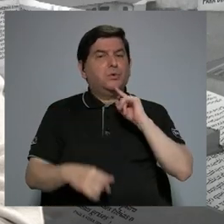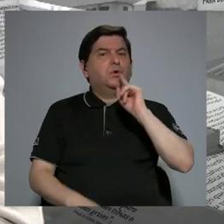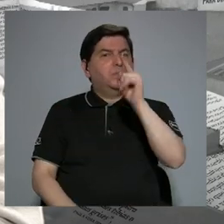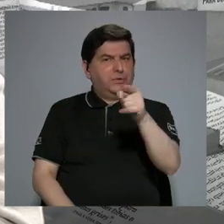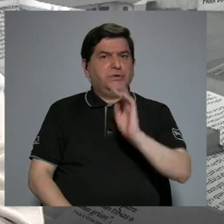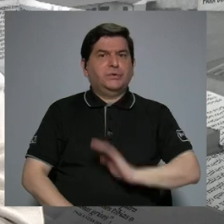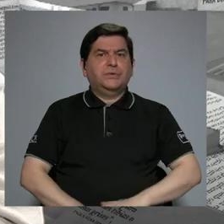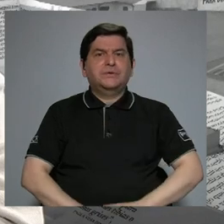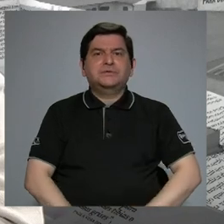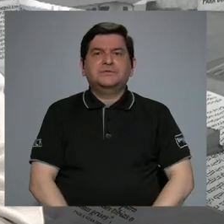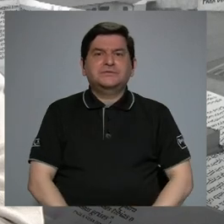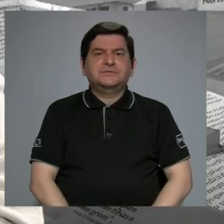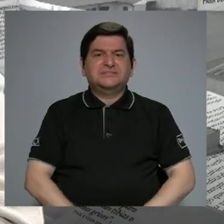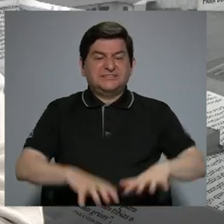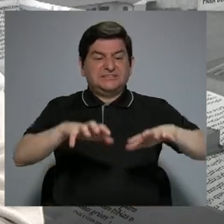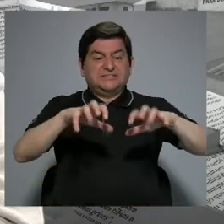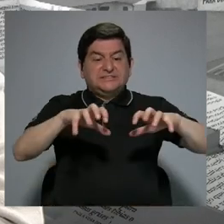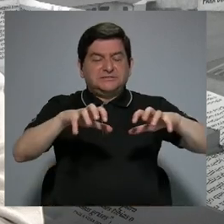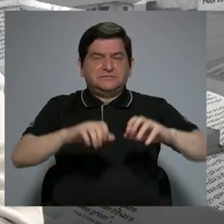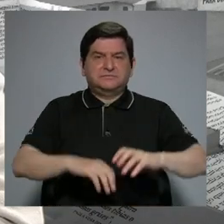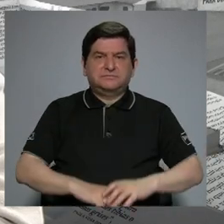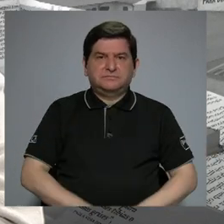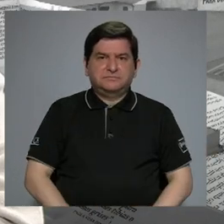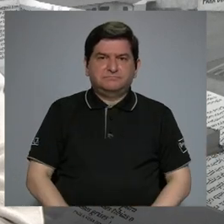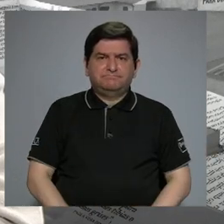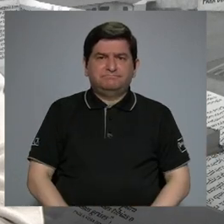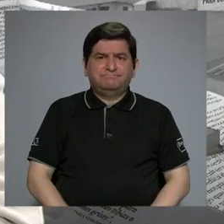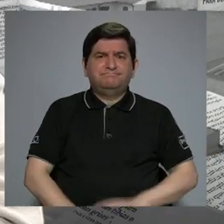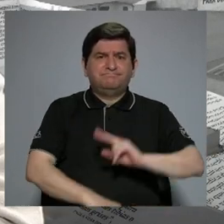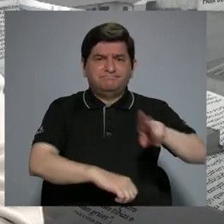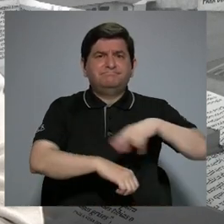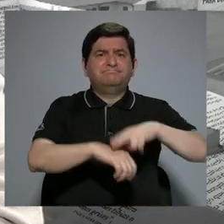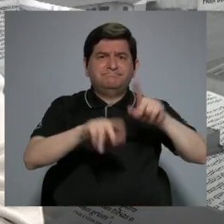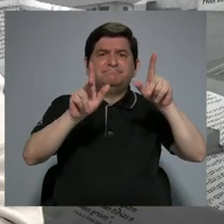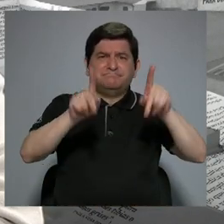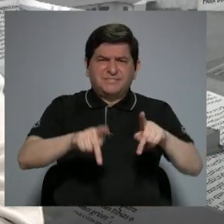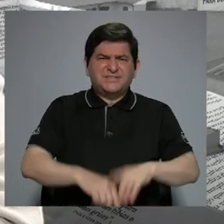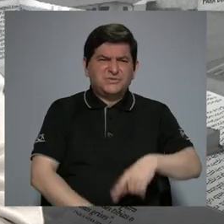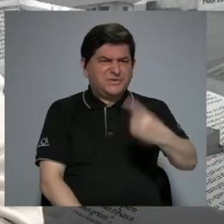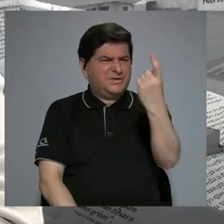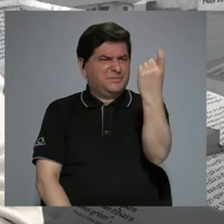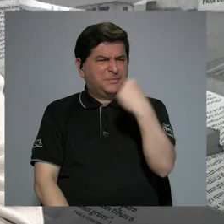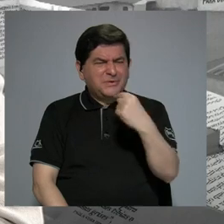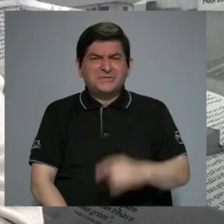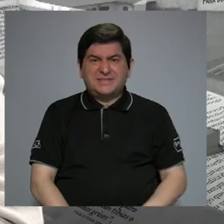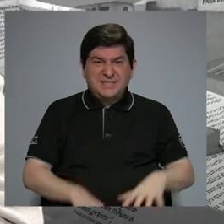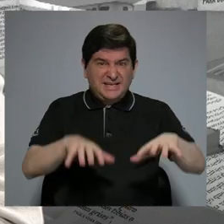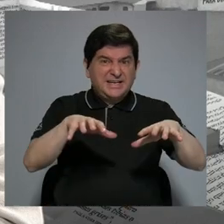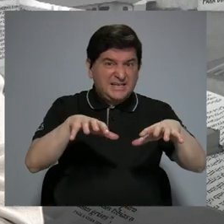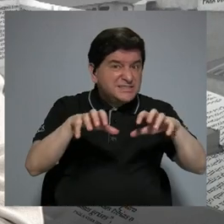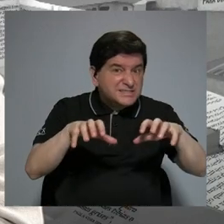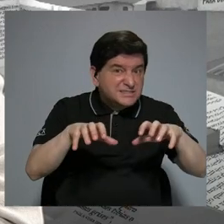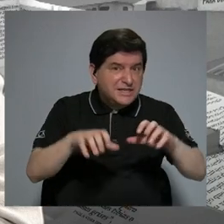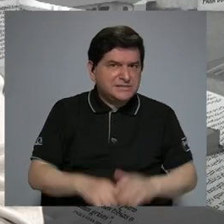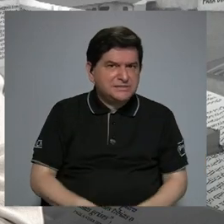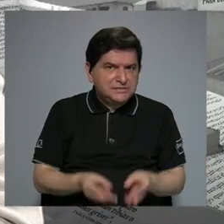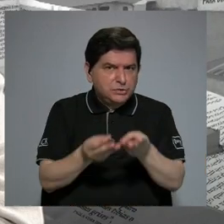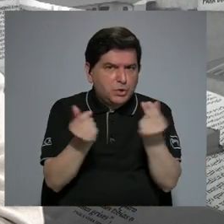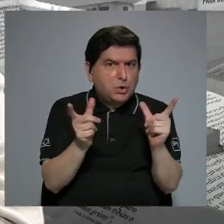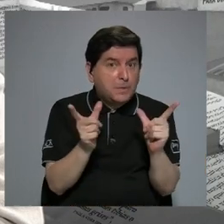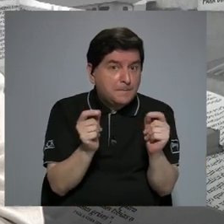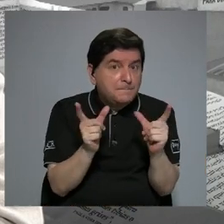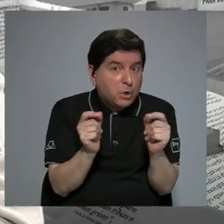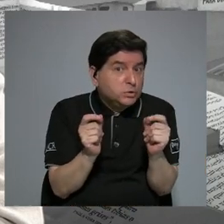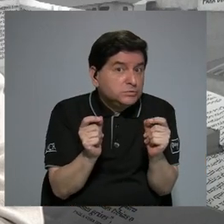mencionaba. El estrés, muy a menudo la gente le pregunta a uno, ¿y el estrés causa cáncer?